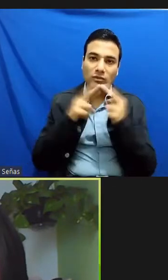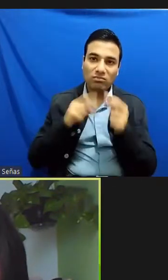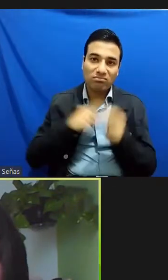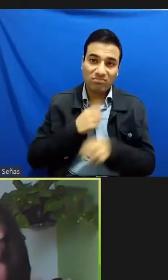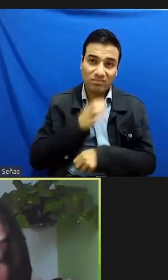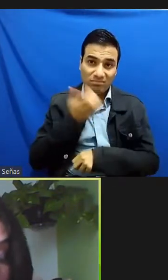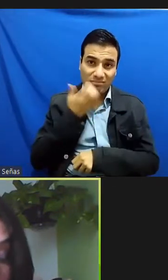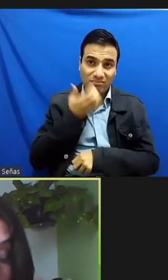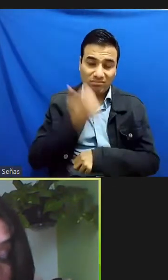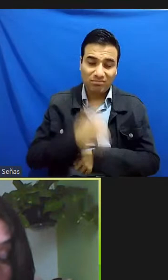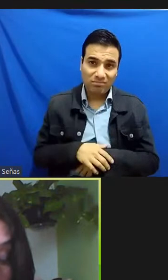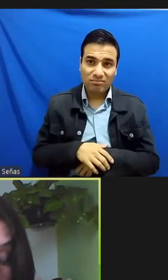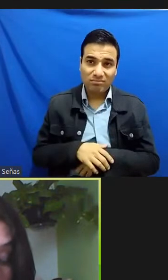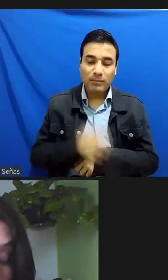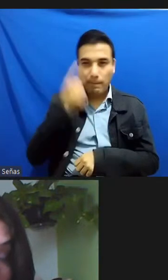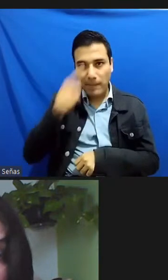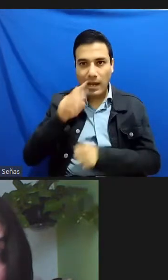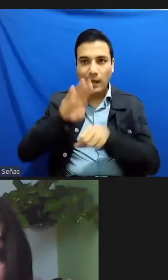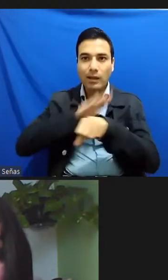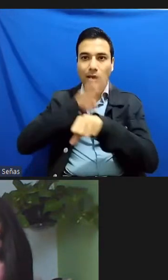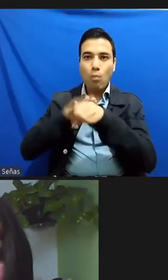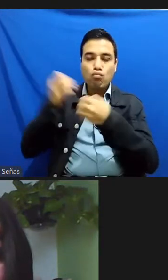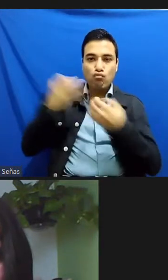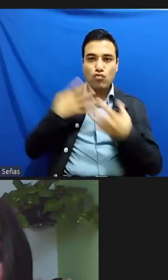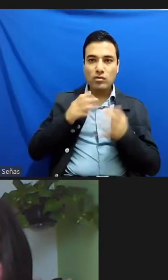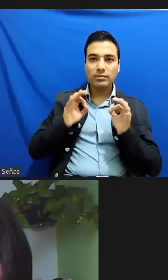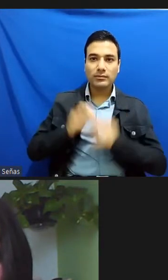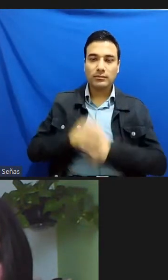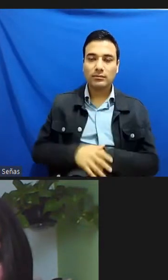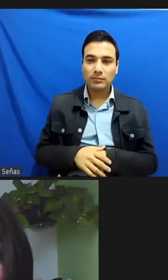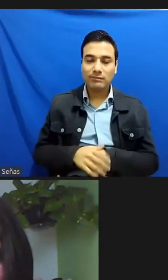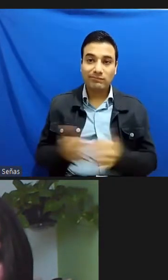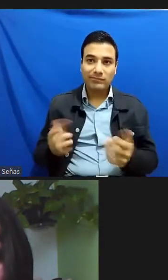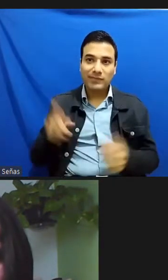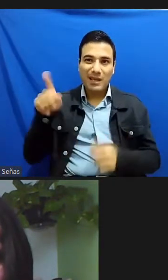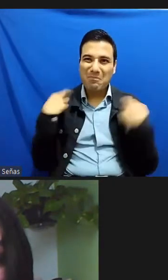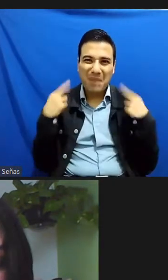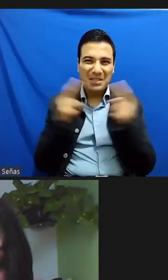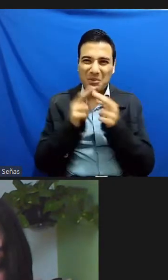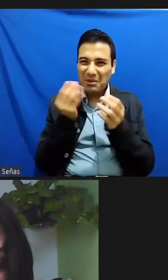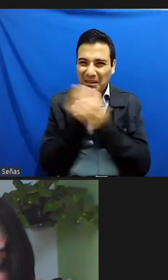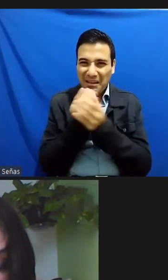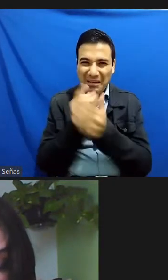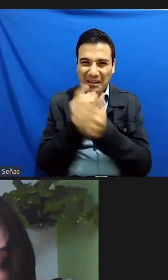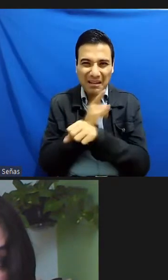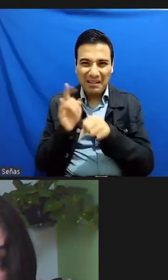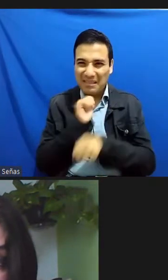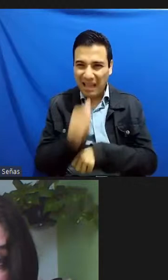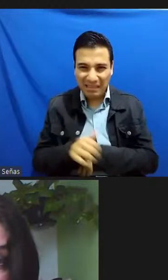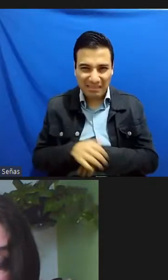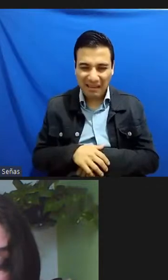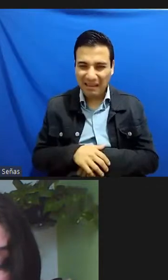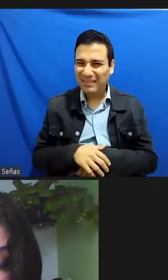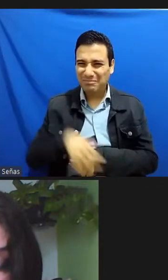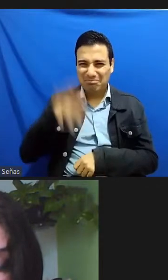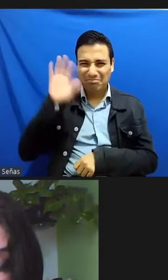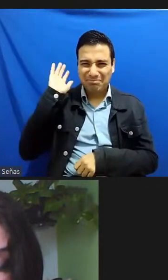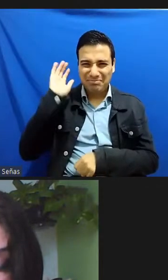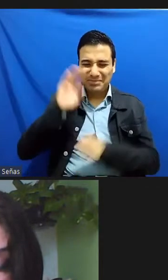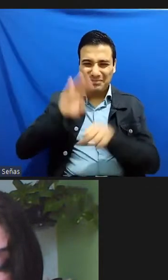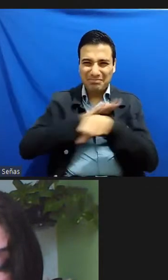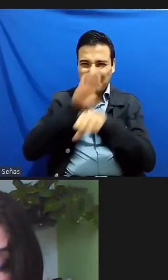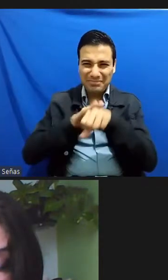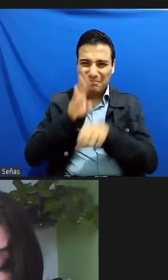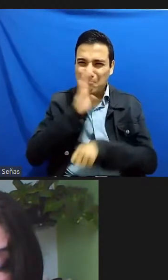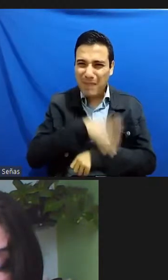para pasar el curso porque obviamente no habían dado ni clase siempre los querían desaprobar en esta escuela tan fuera de